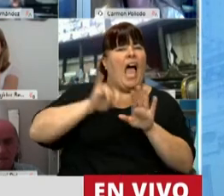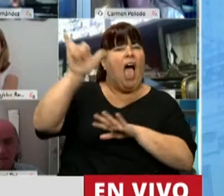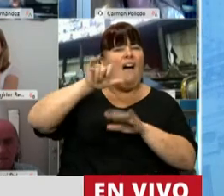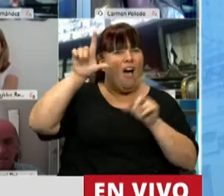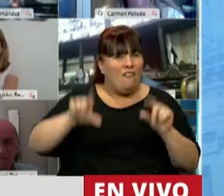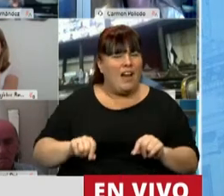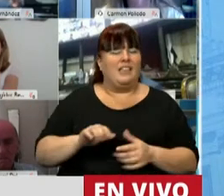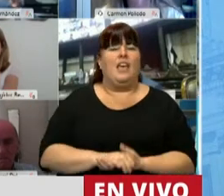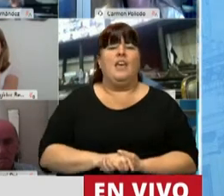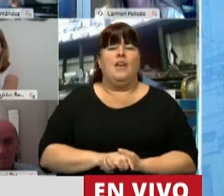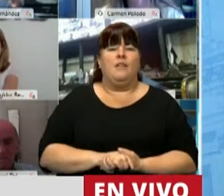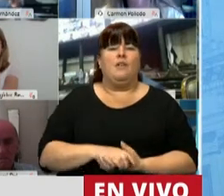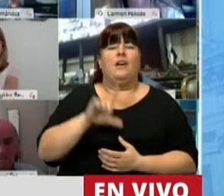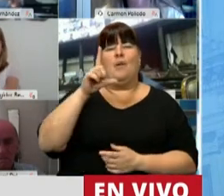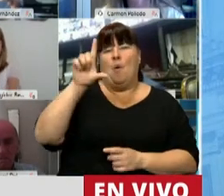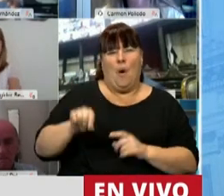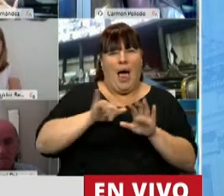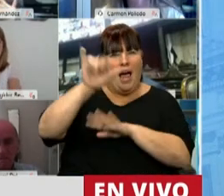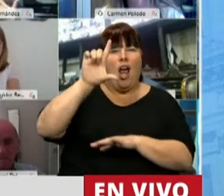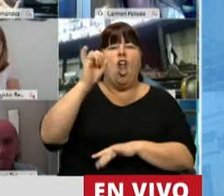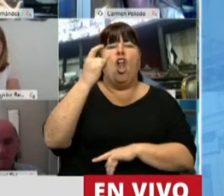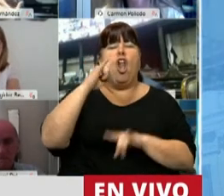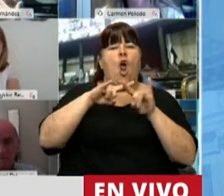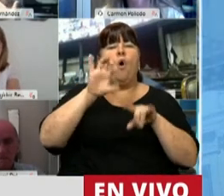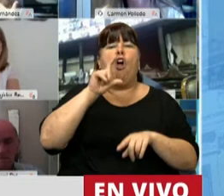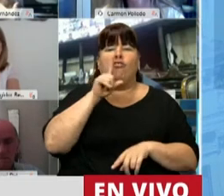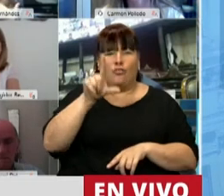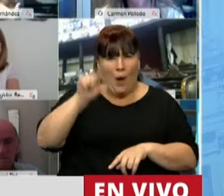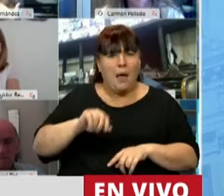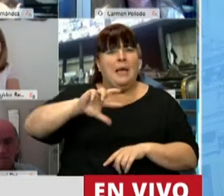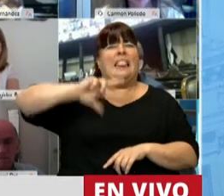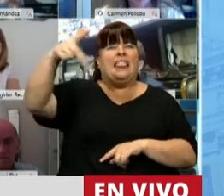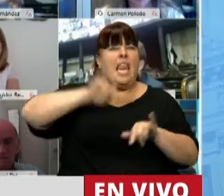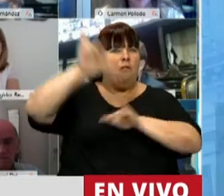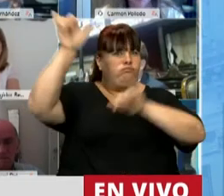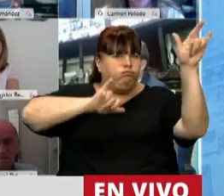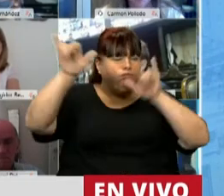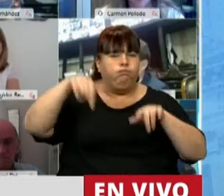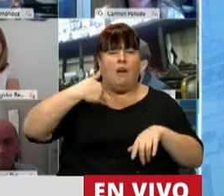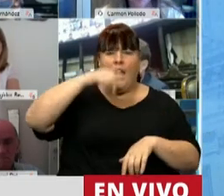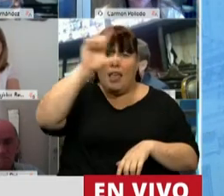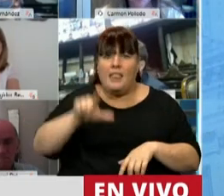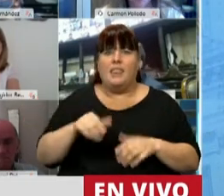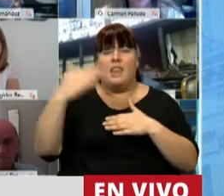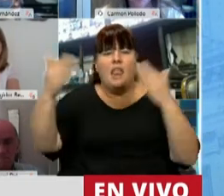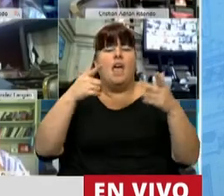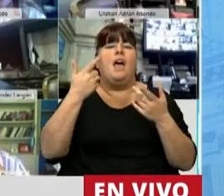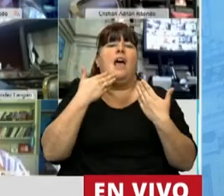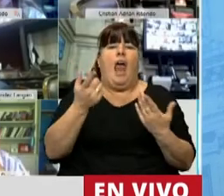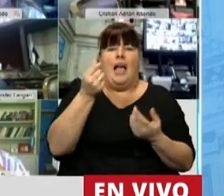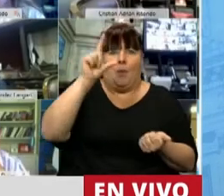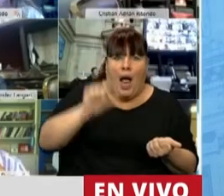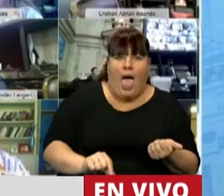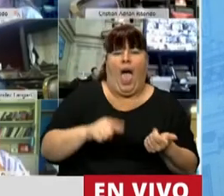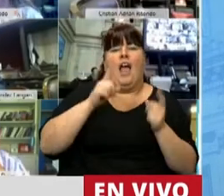las líneas aéreas de low cost, habían triplicado la cantidad de pasajeros de cabotaje, esto a raíz del costo de los